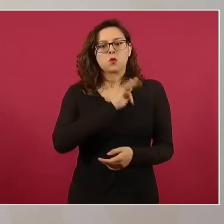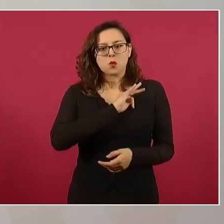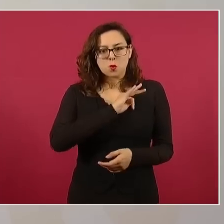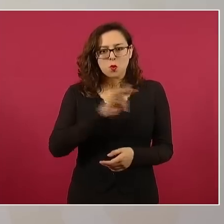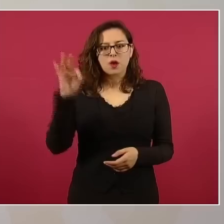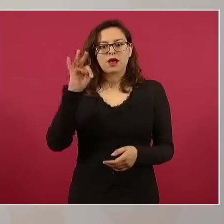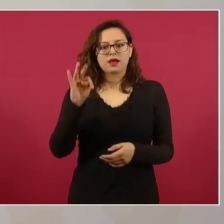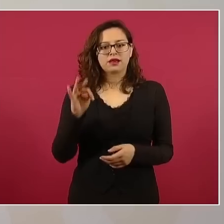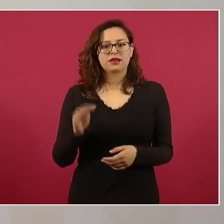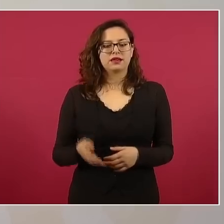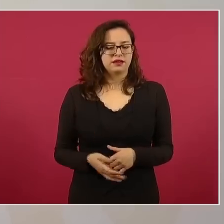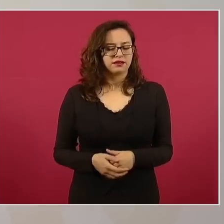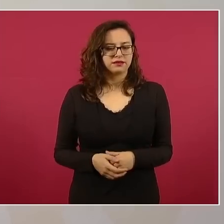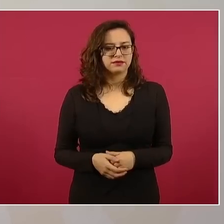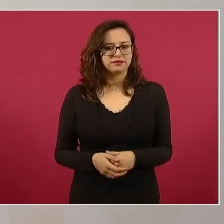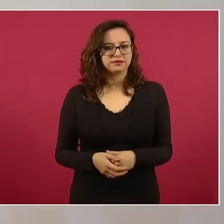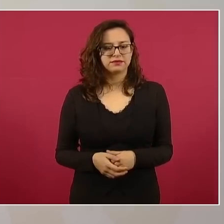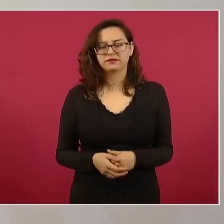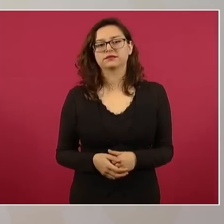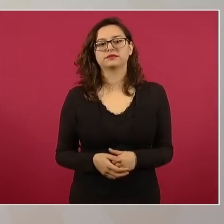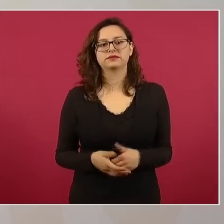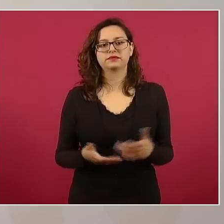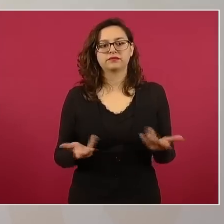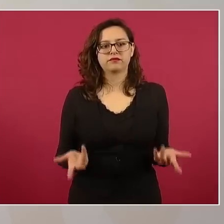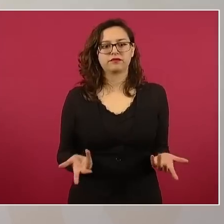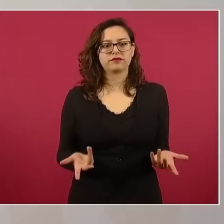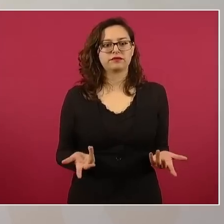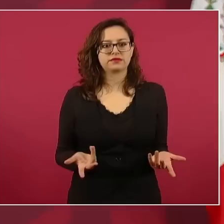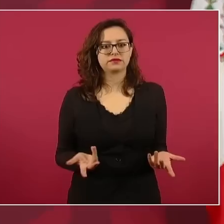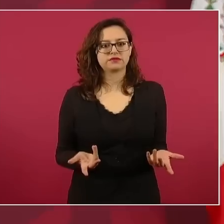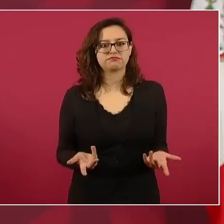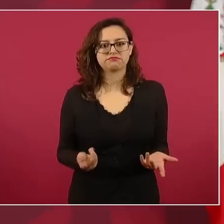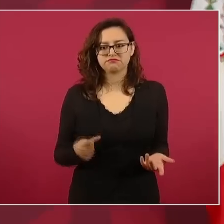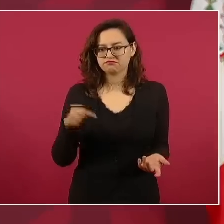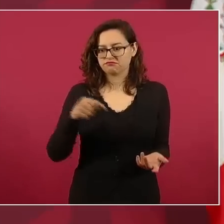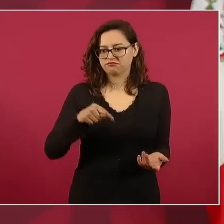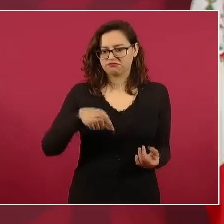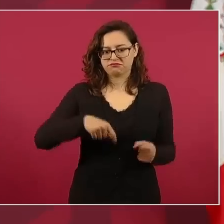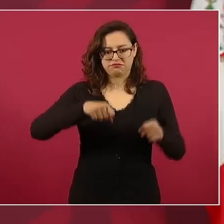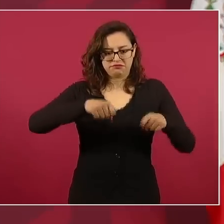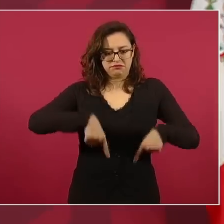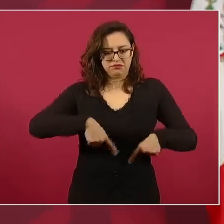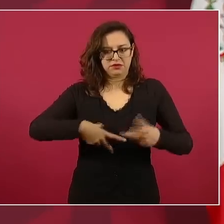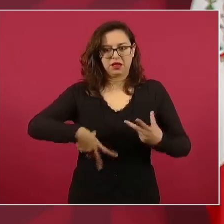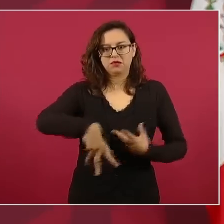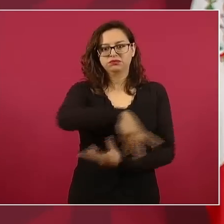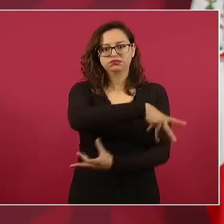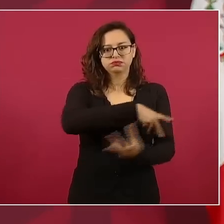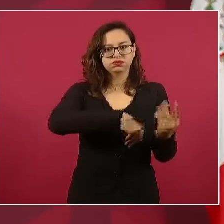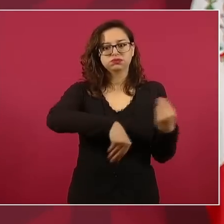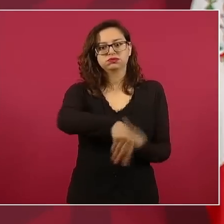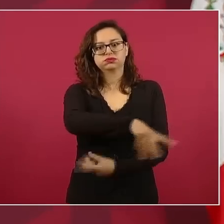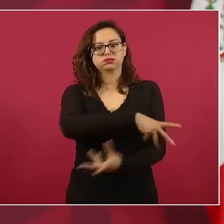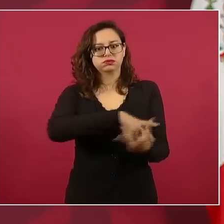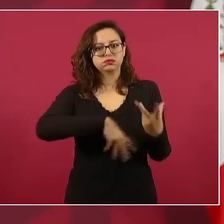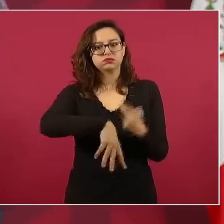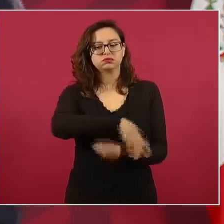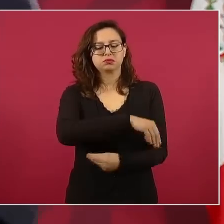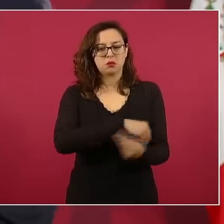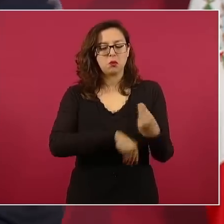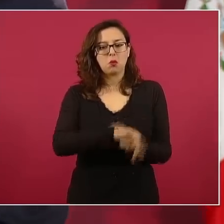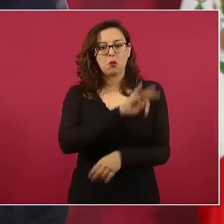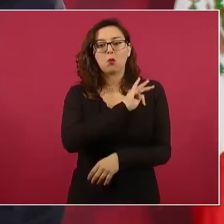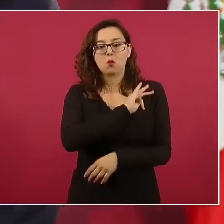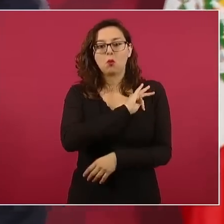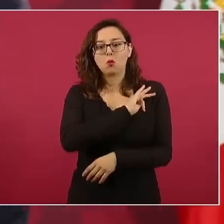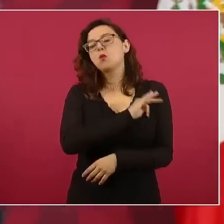y con un mercado amplio que permitiría